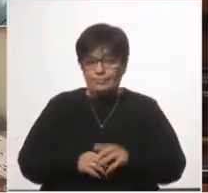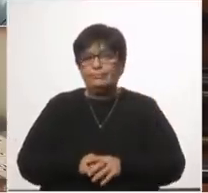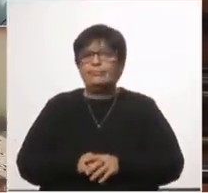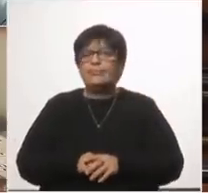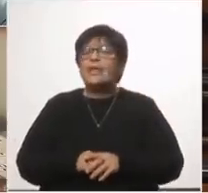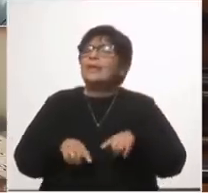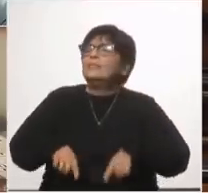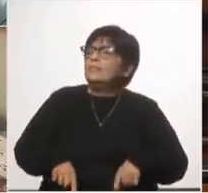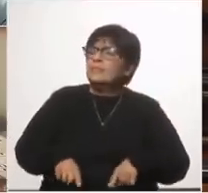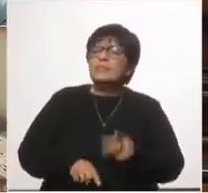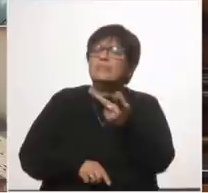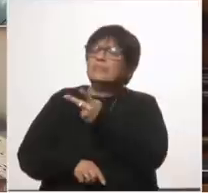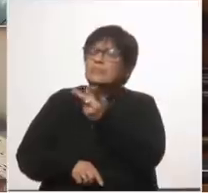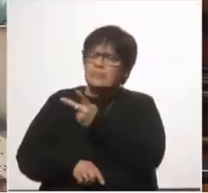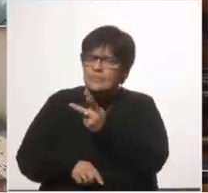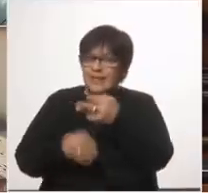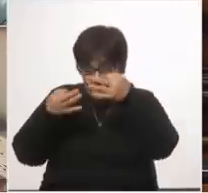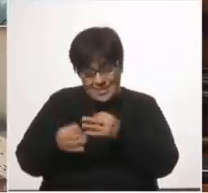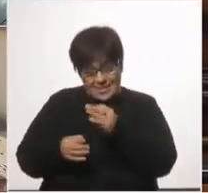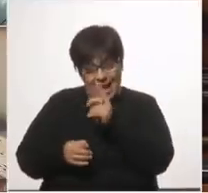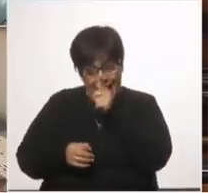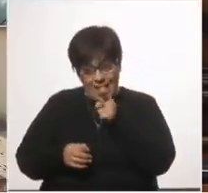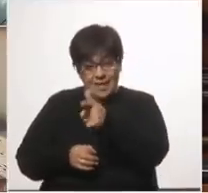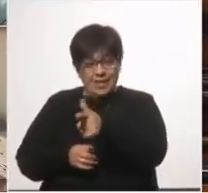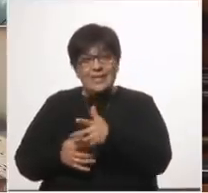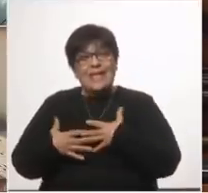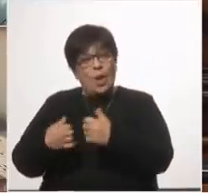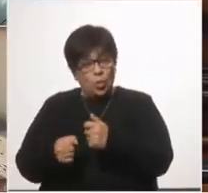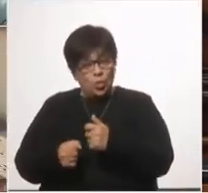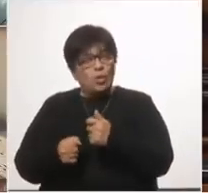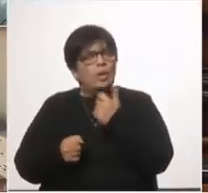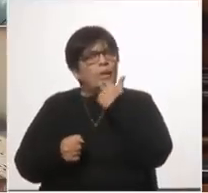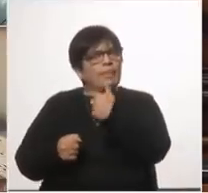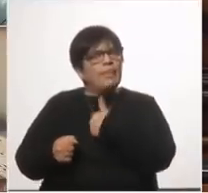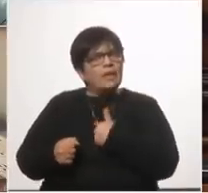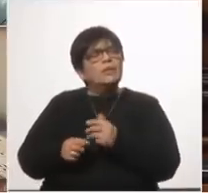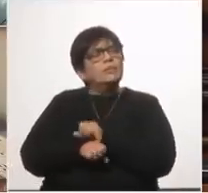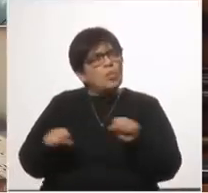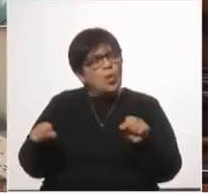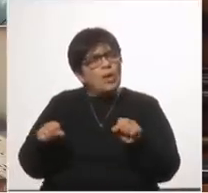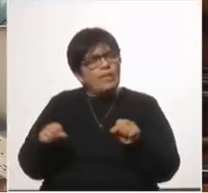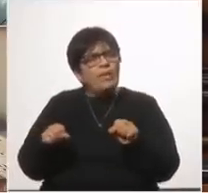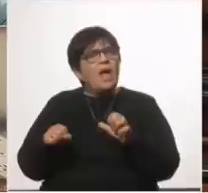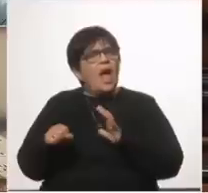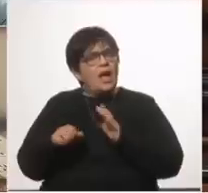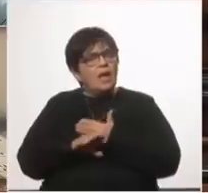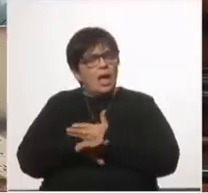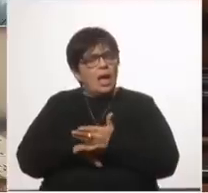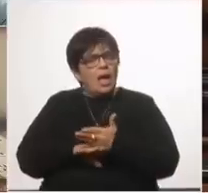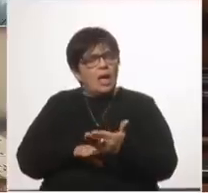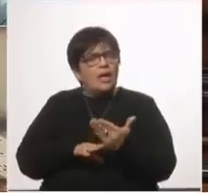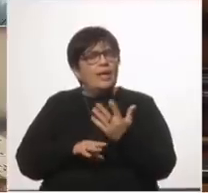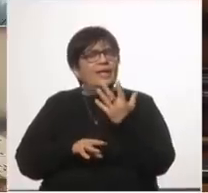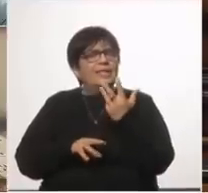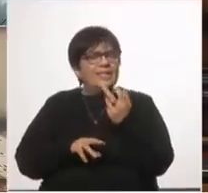los ministros nos pueden y particularmente en este caso el ministro de salud nos puede confirmar que hay un retraso de 30 a